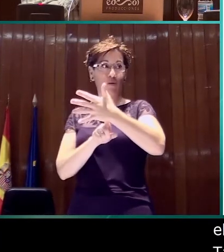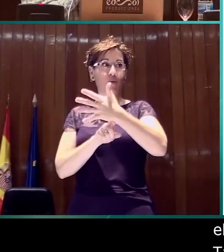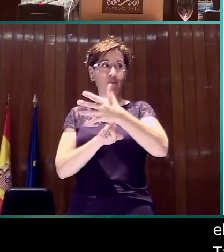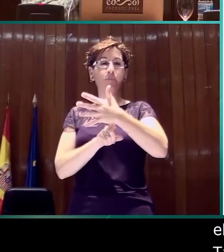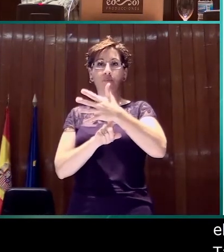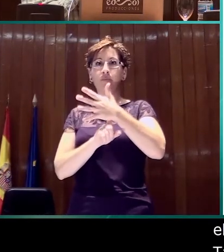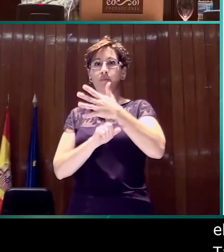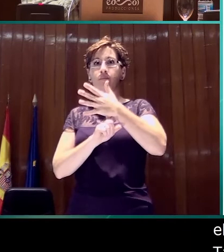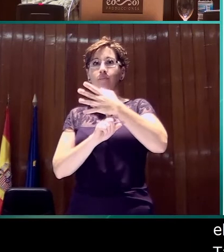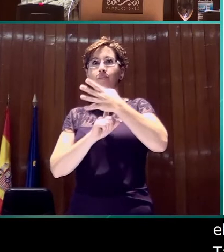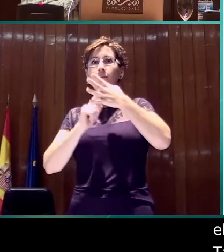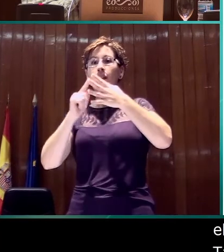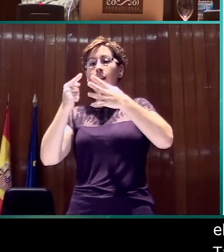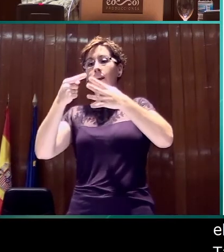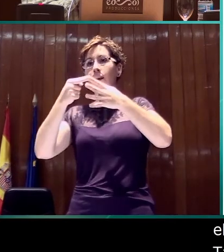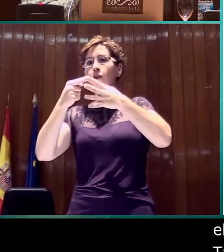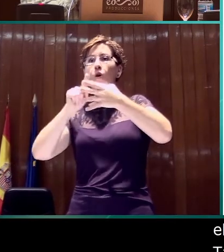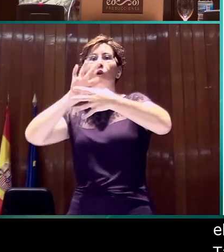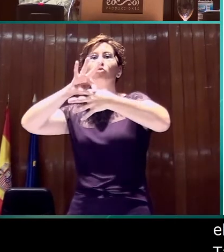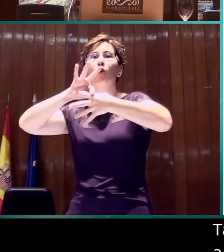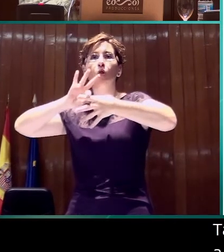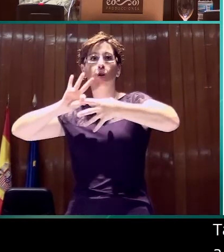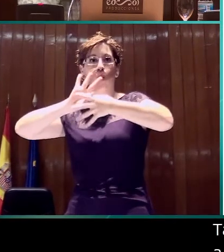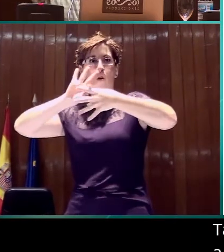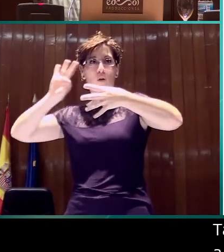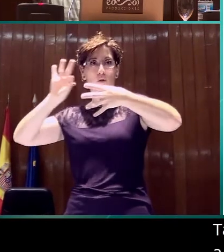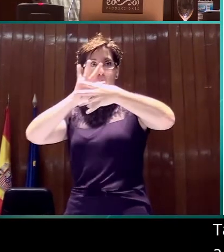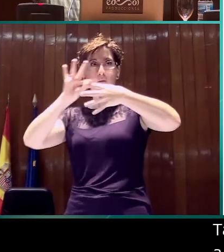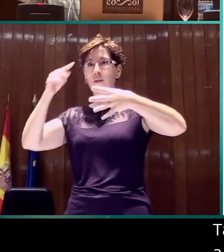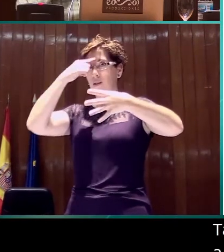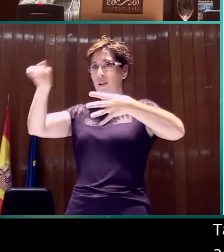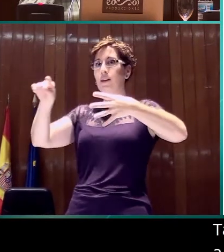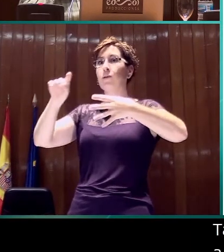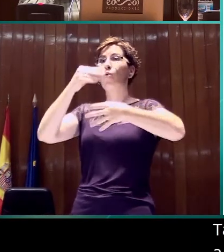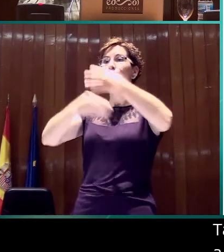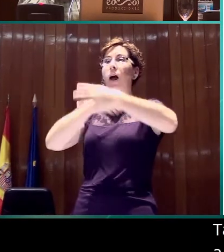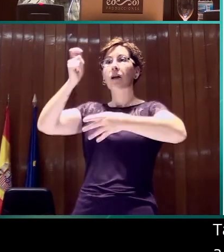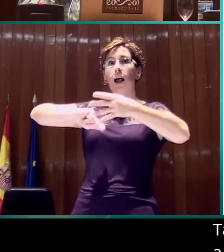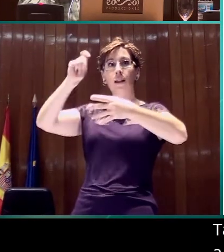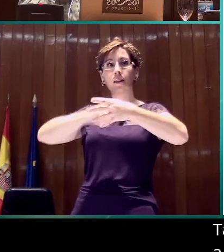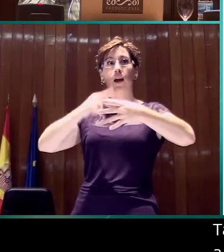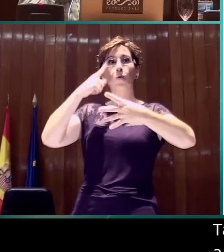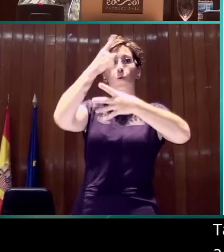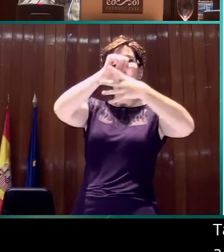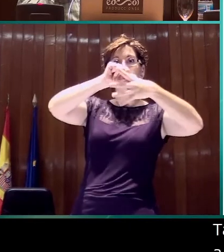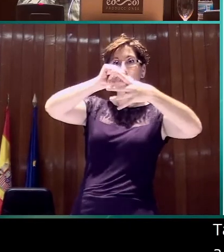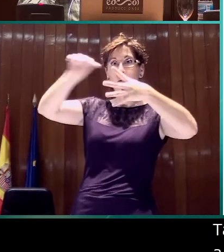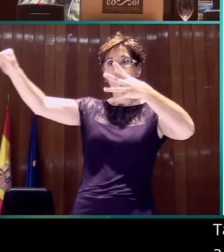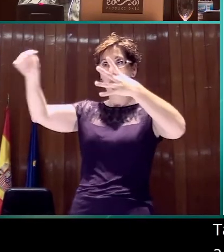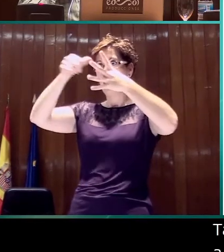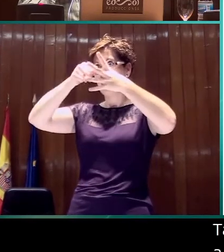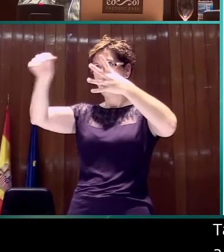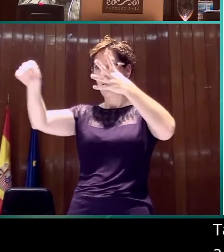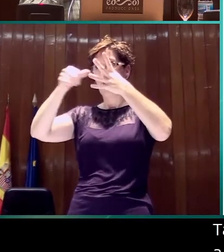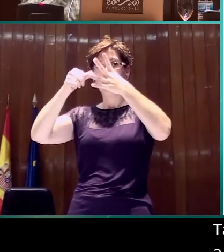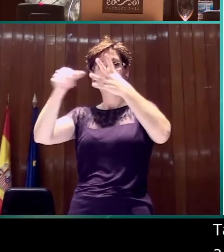También Fernández tiene un ejemplo de utilizar la boyalista como calendario representando las cuatro semanas del mes y para referirse a toda la semana